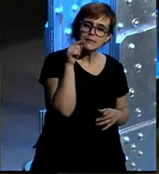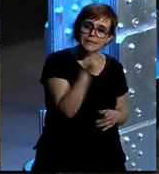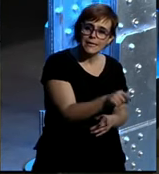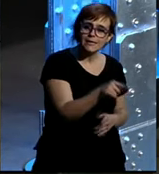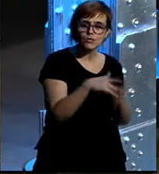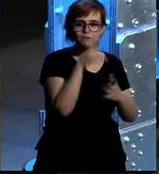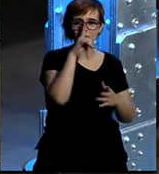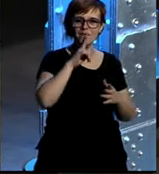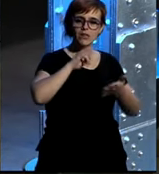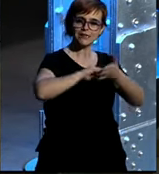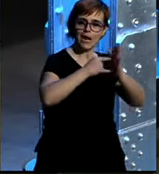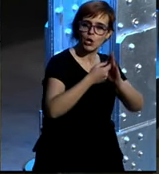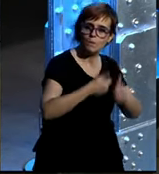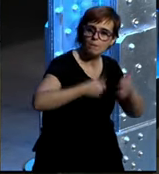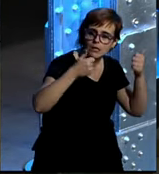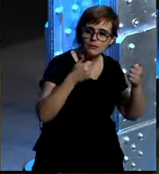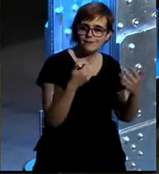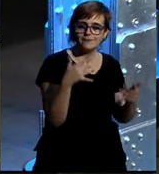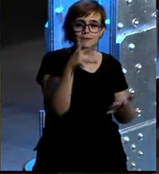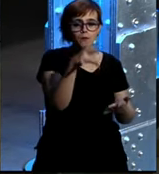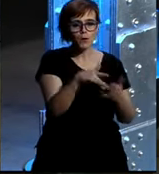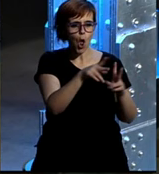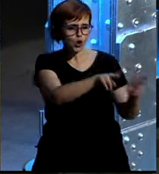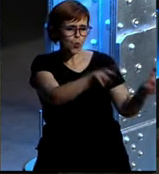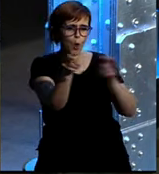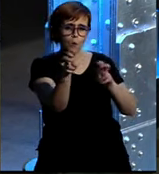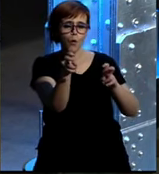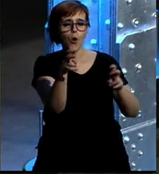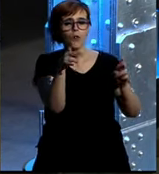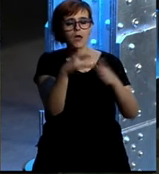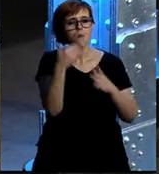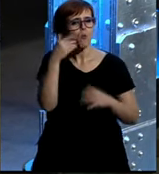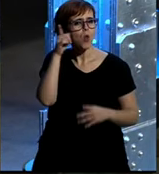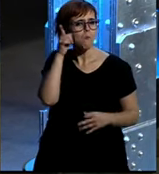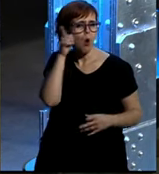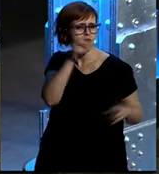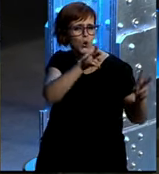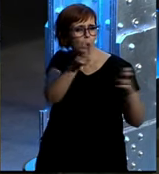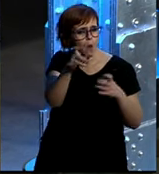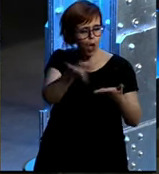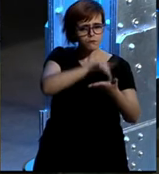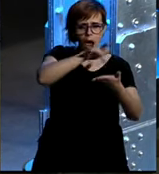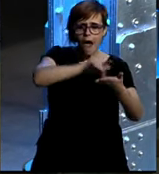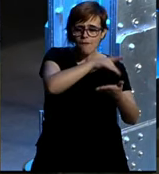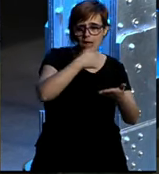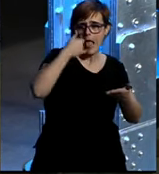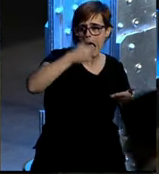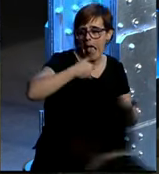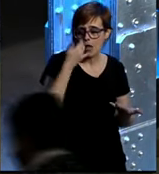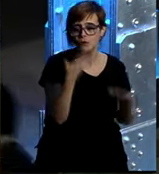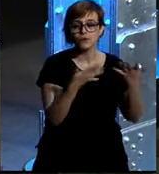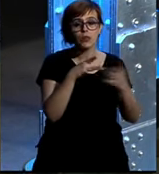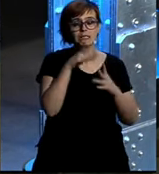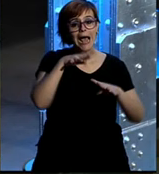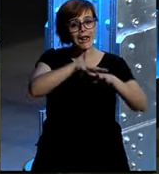es un perfil más tecnológico le gusta más que le hables de las novedades de lanzamientos de terminales móviles de tabletas etcétera entonces para cada red